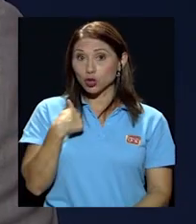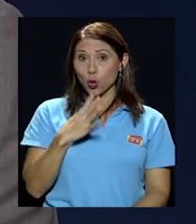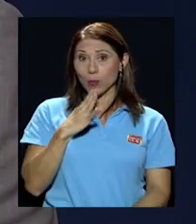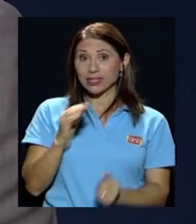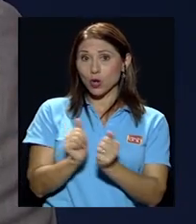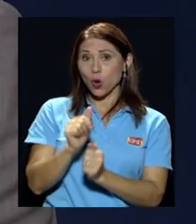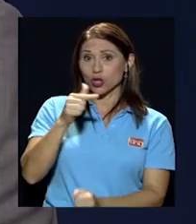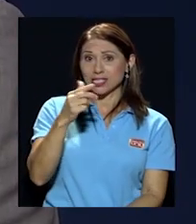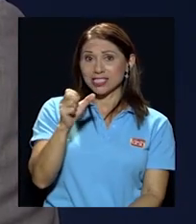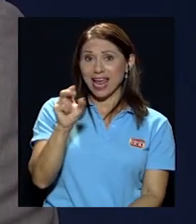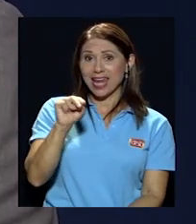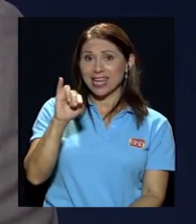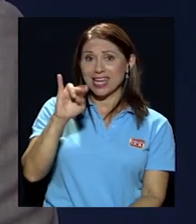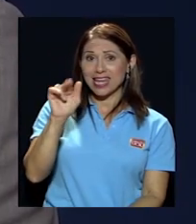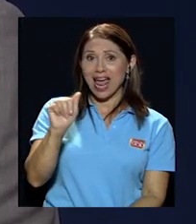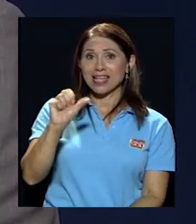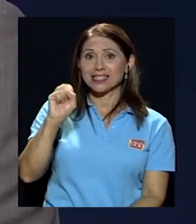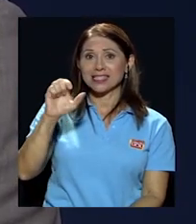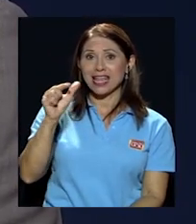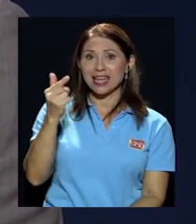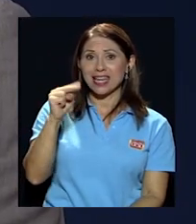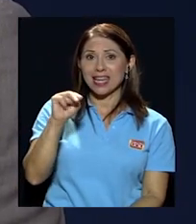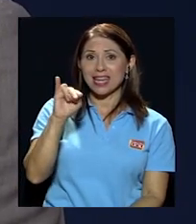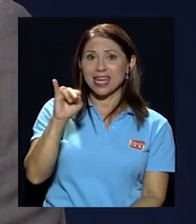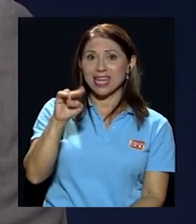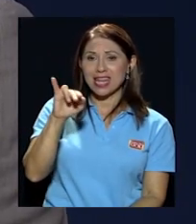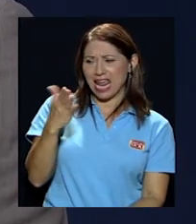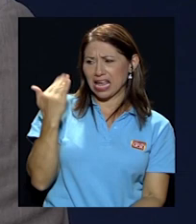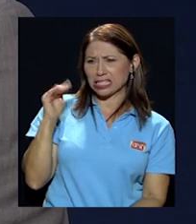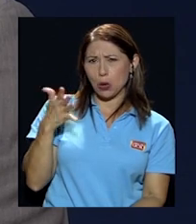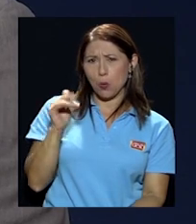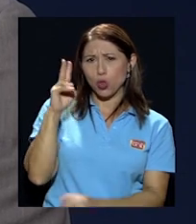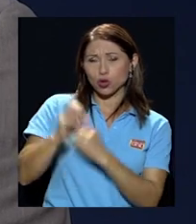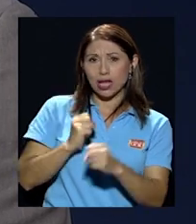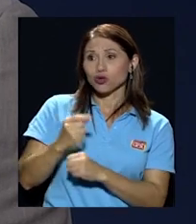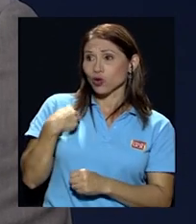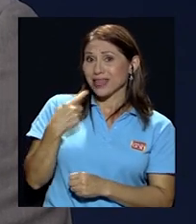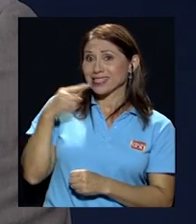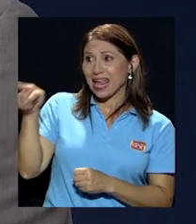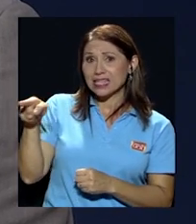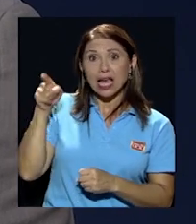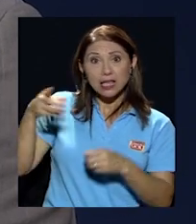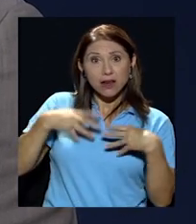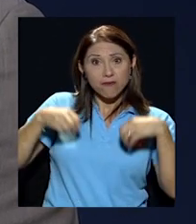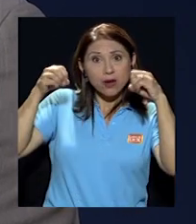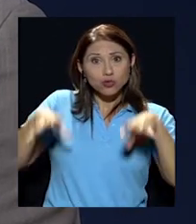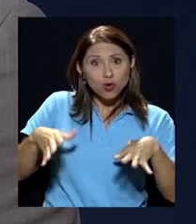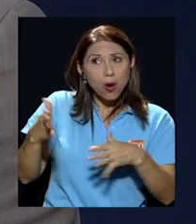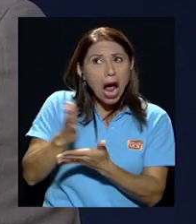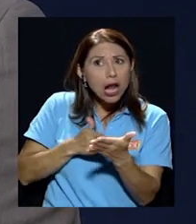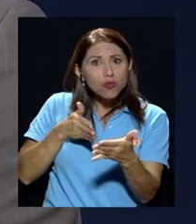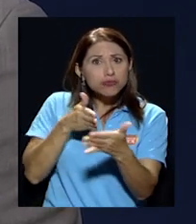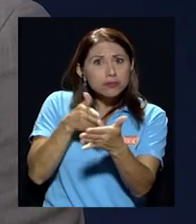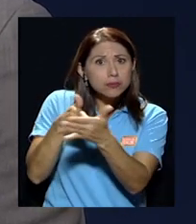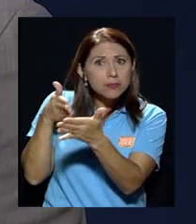hace más o menos dos años y yo le decía a ella que a partir de su renuncia si hubo alguna afectación sobre la